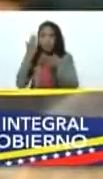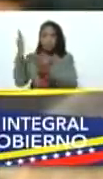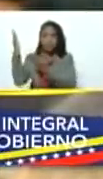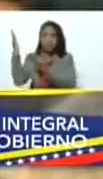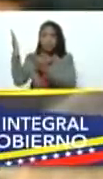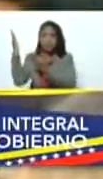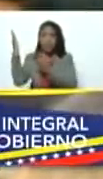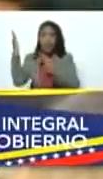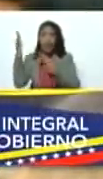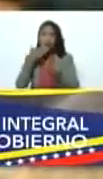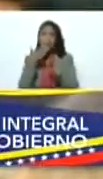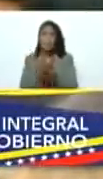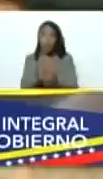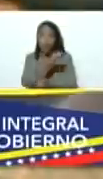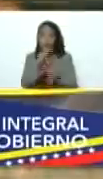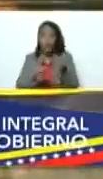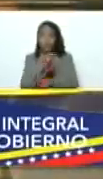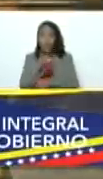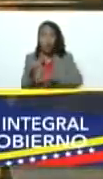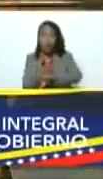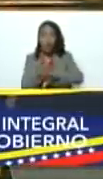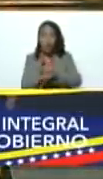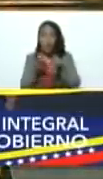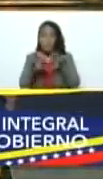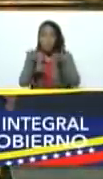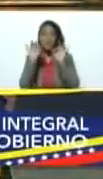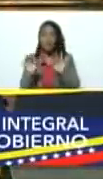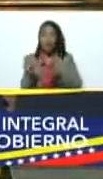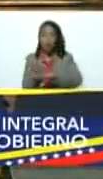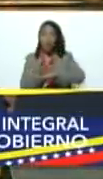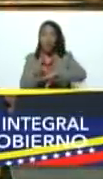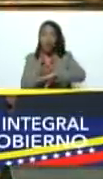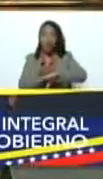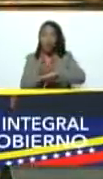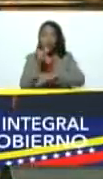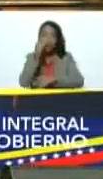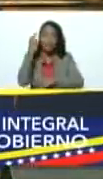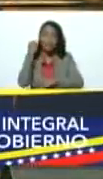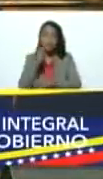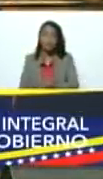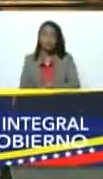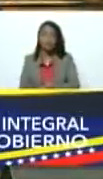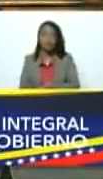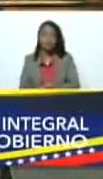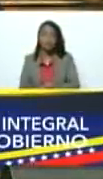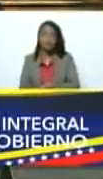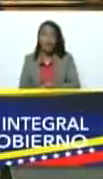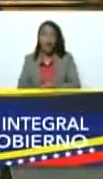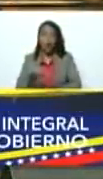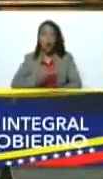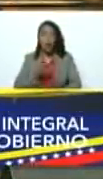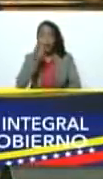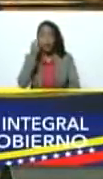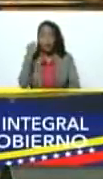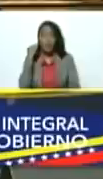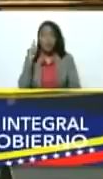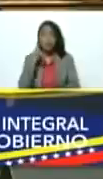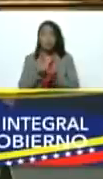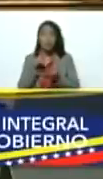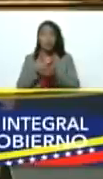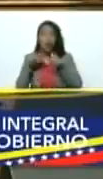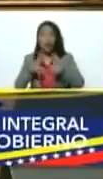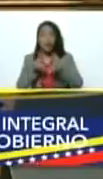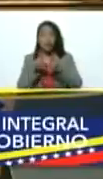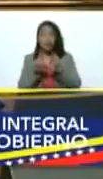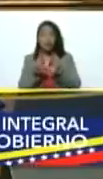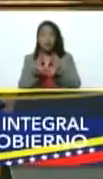vicepresidentes de gobierno, pero en especial a los gobernadores, gobernadoras, a los alcaldes que van a formar parte de esta